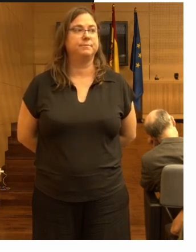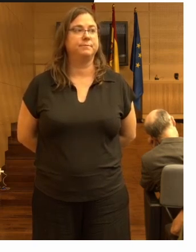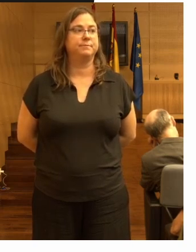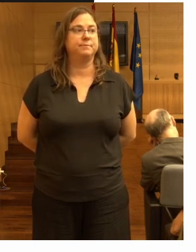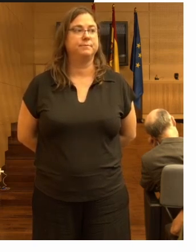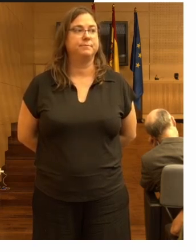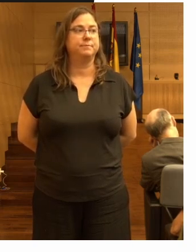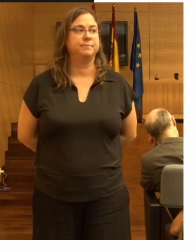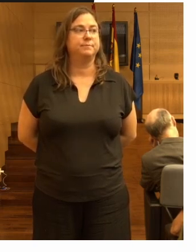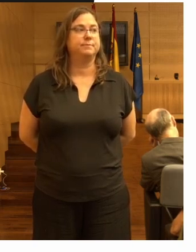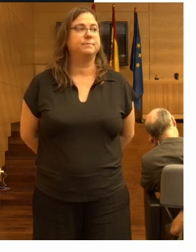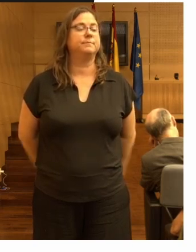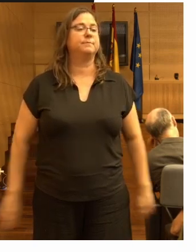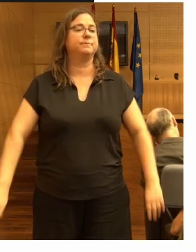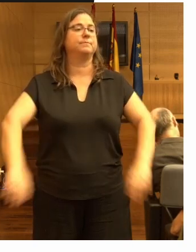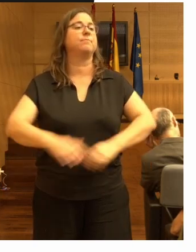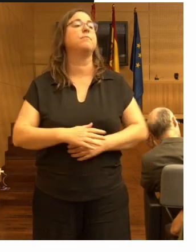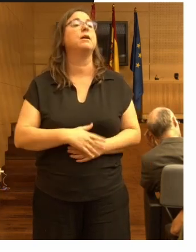bueno